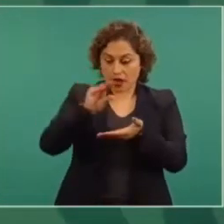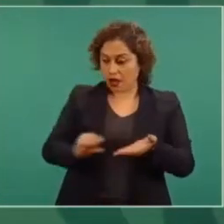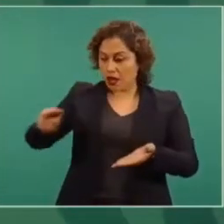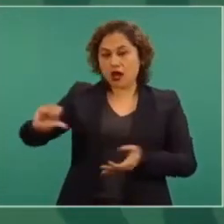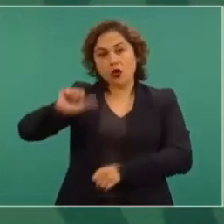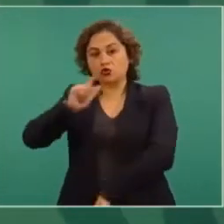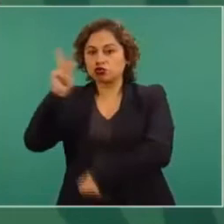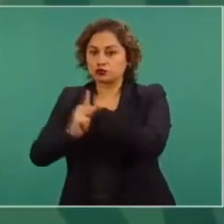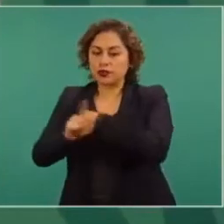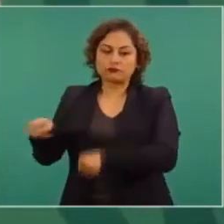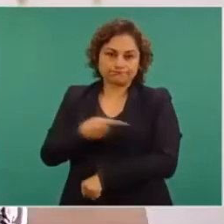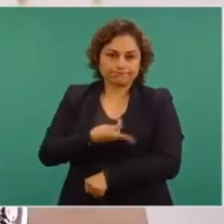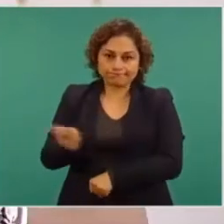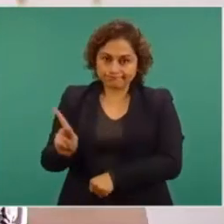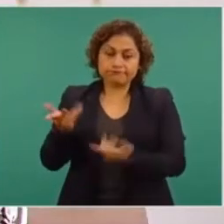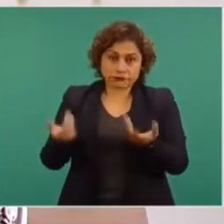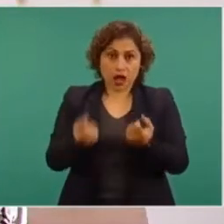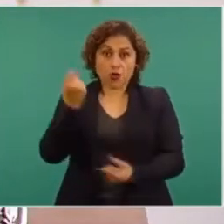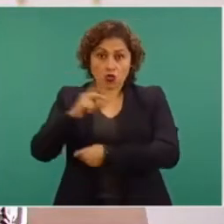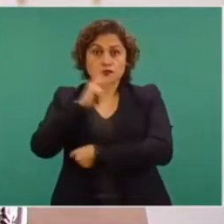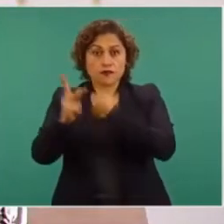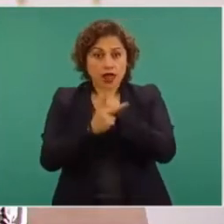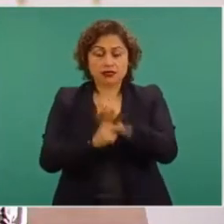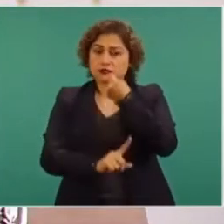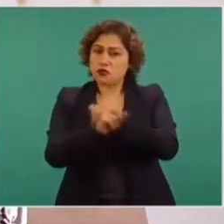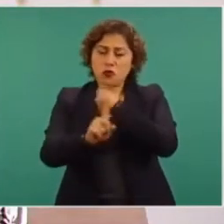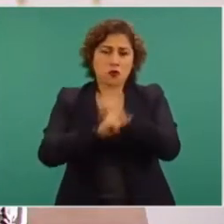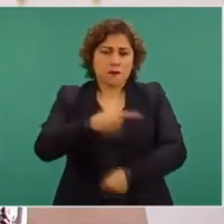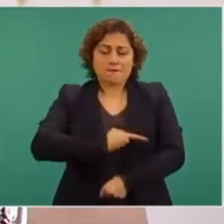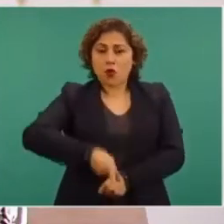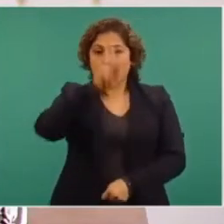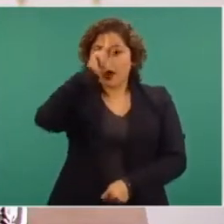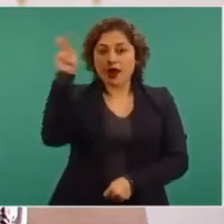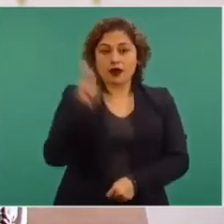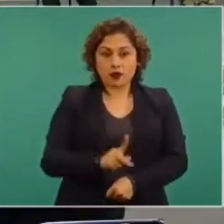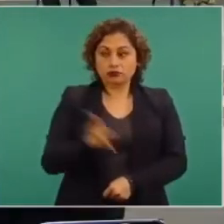nosotros en lo económico, en social, que hay más pobreza.